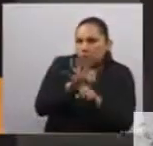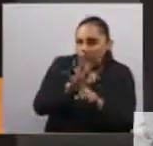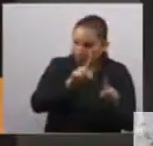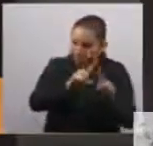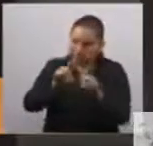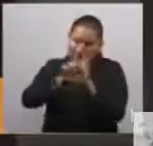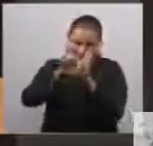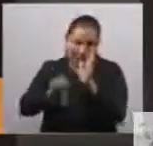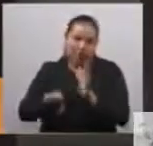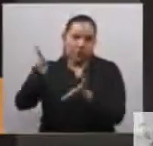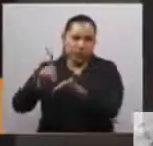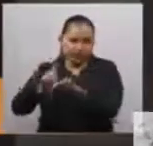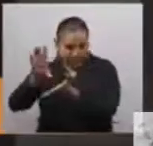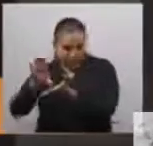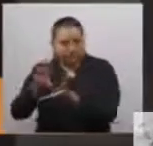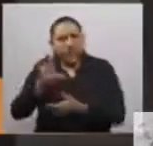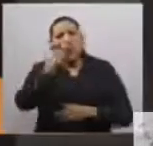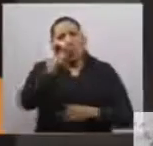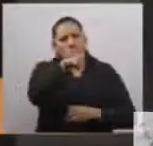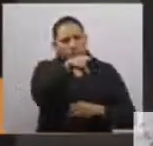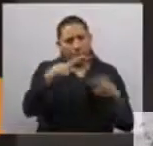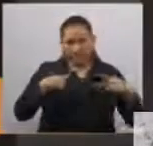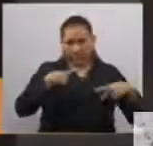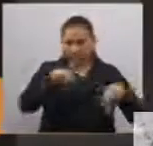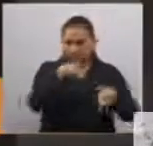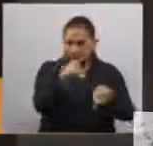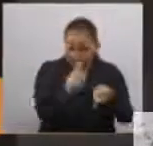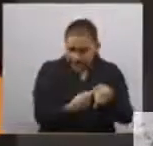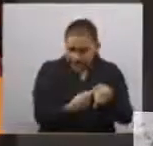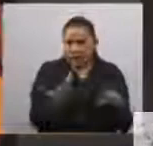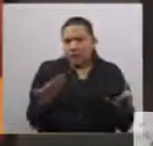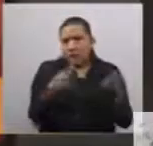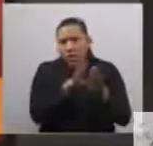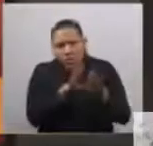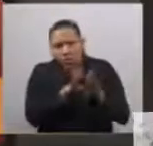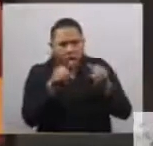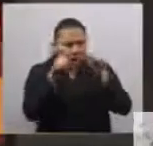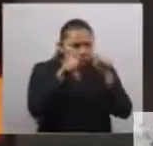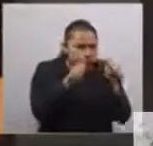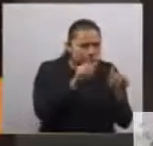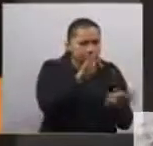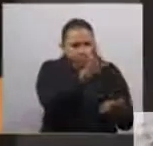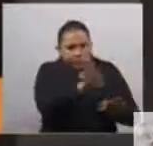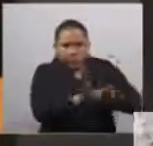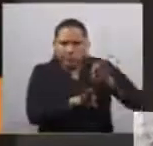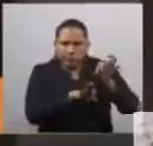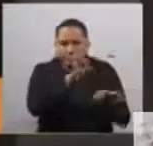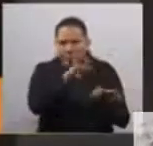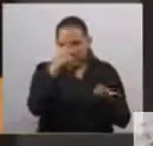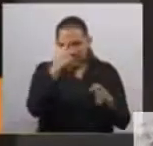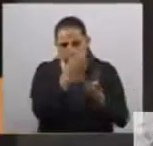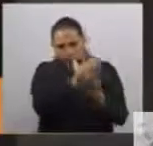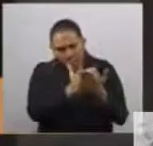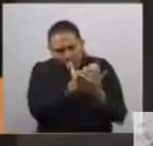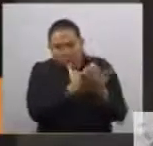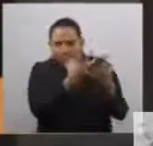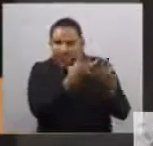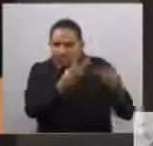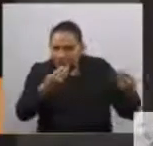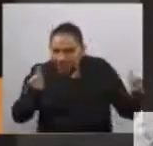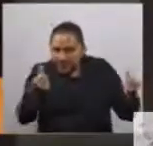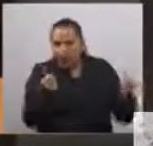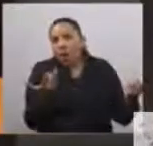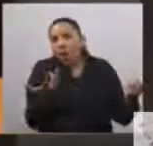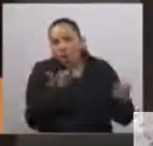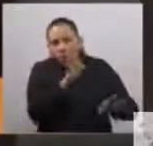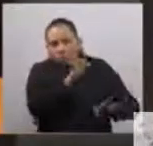cuidados paliativos o curativos a quienes se encuentran en situaciones de enfermedad. Tan solo en este breve